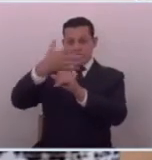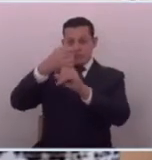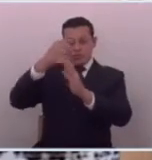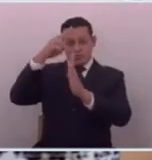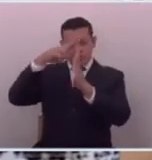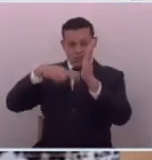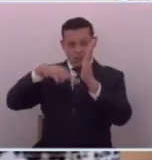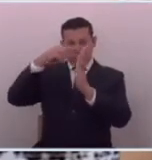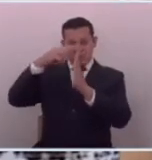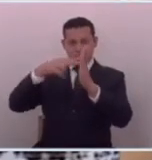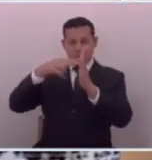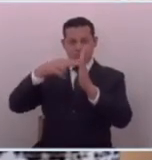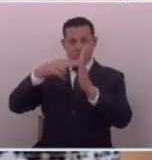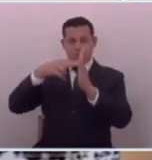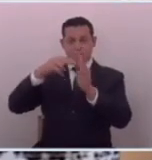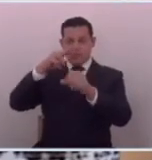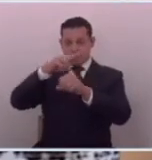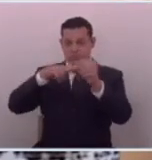curso legal